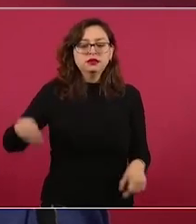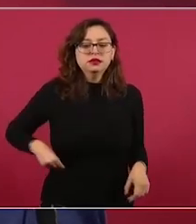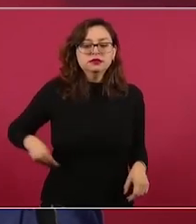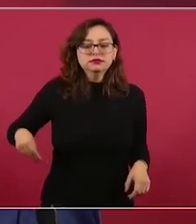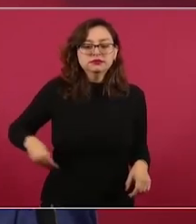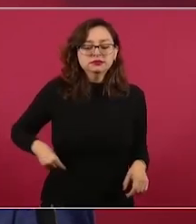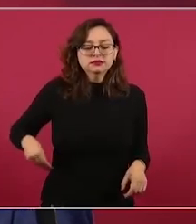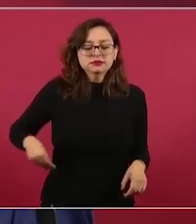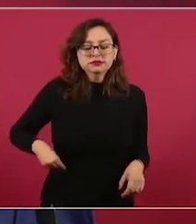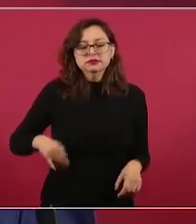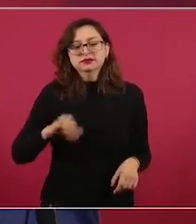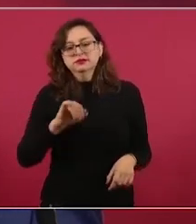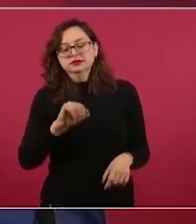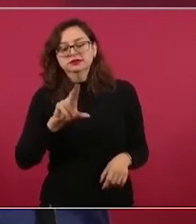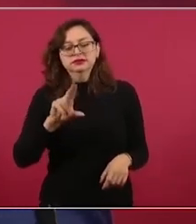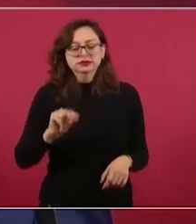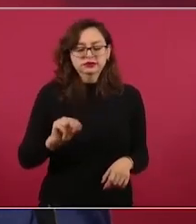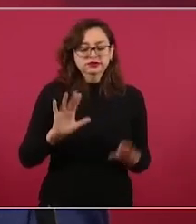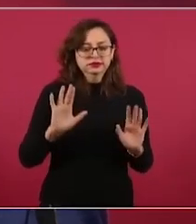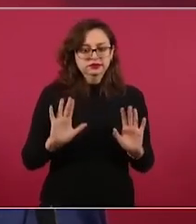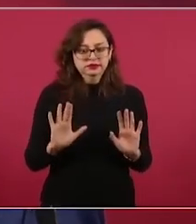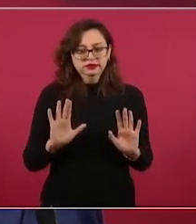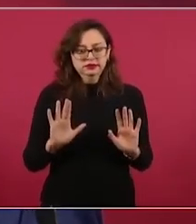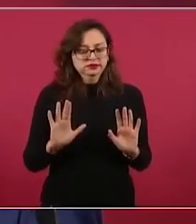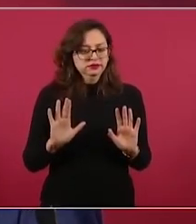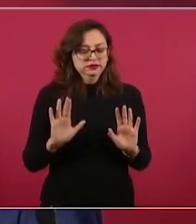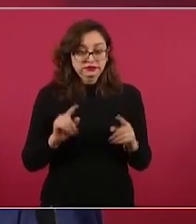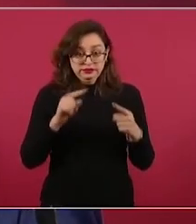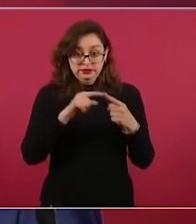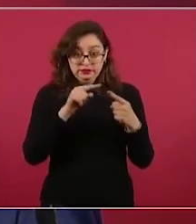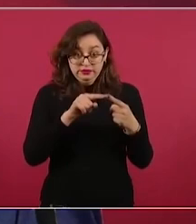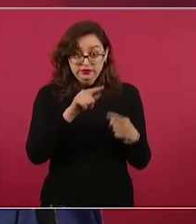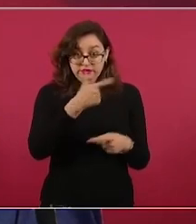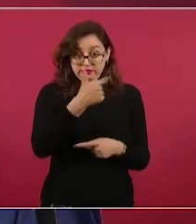de García Luna? ¿es nada más él?